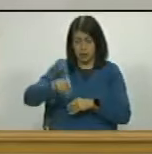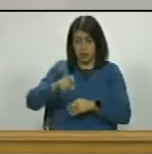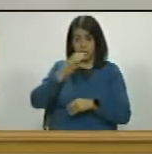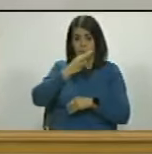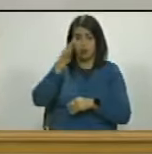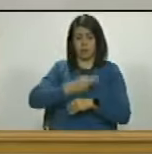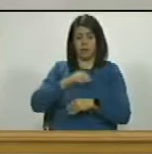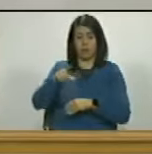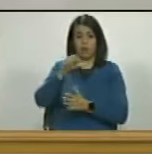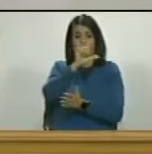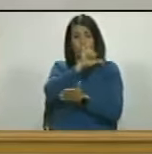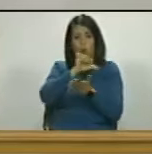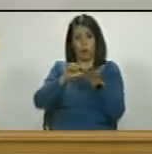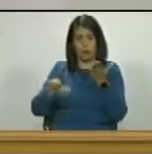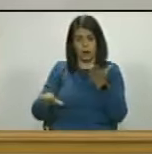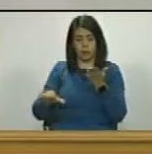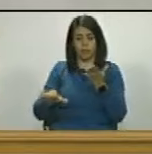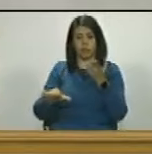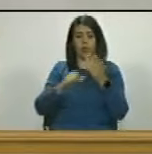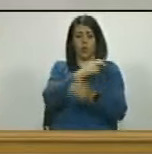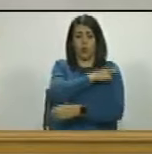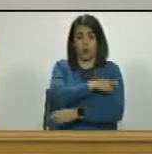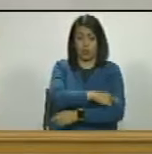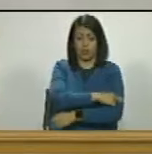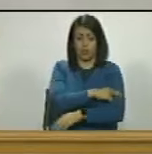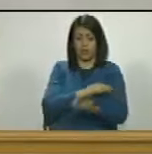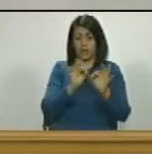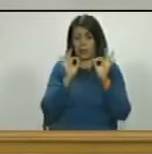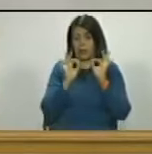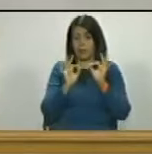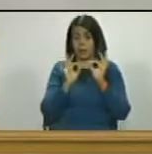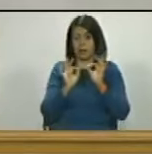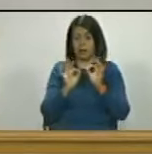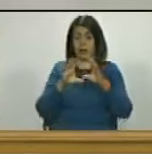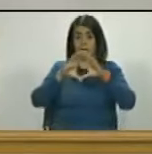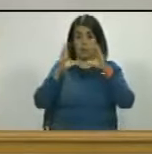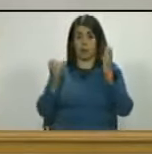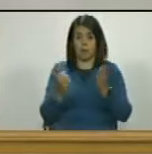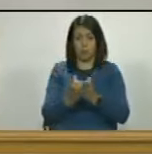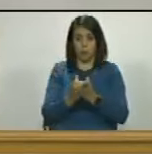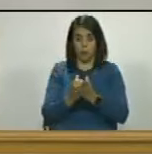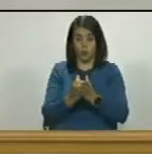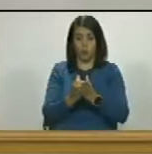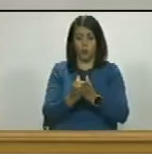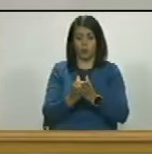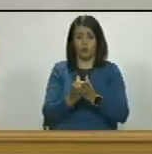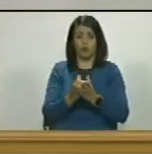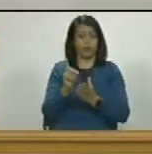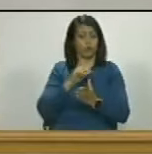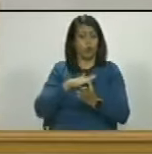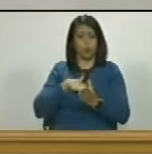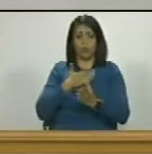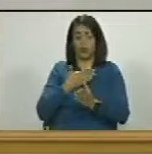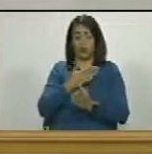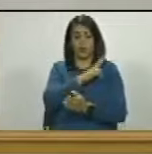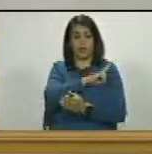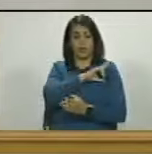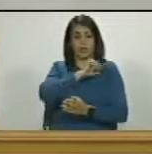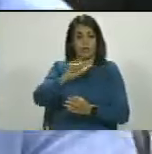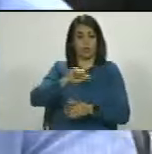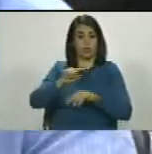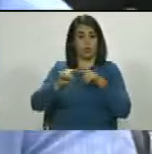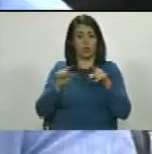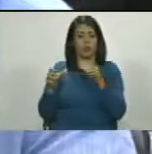de intervenciones en hospitales especializados en el mundo entero entonces no se puede ser directivo de ese